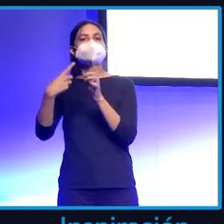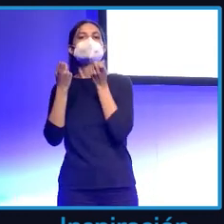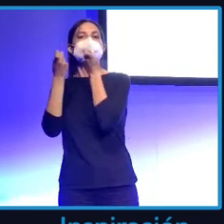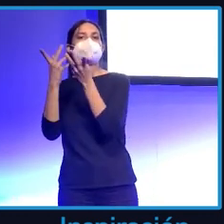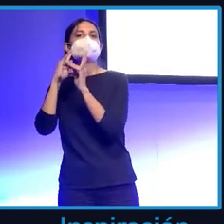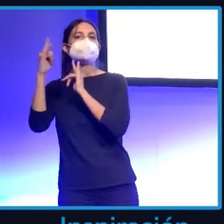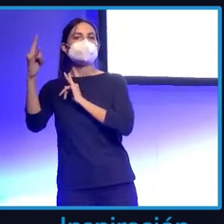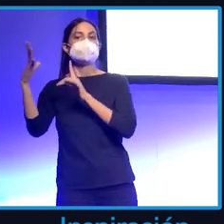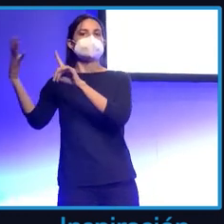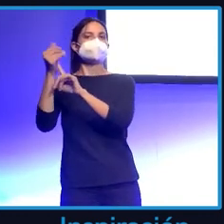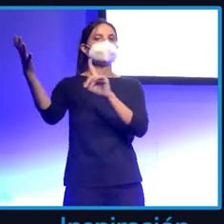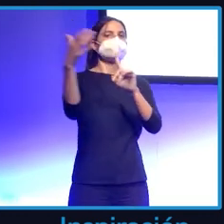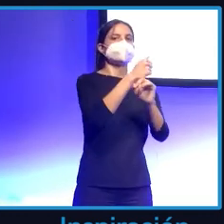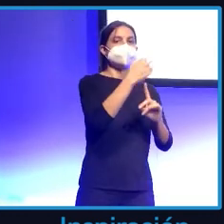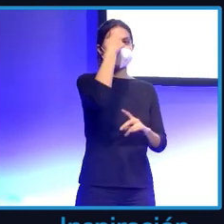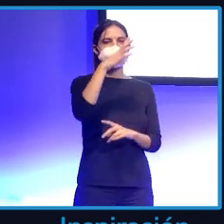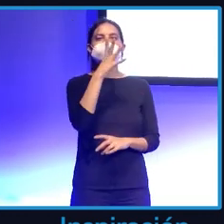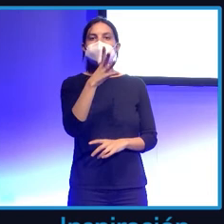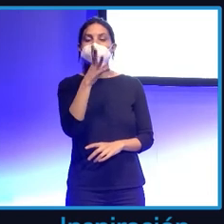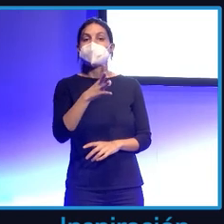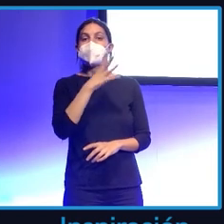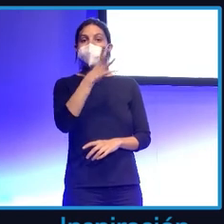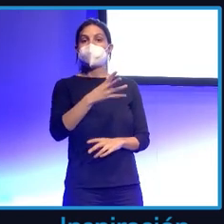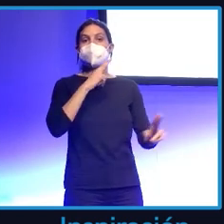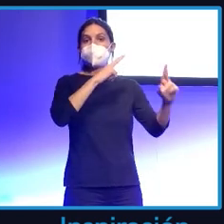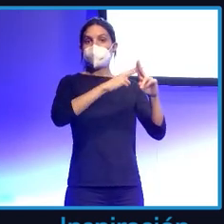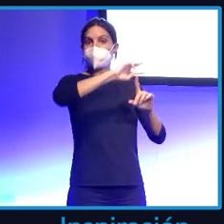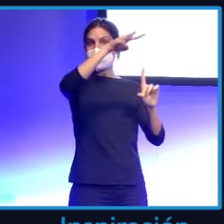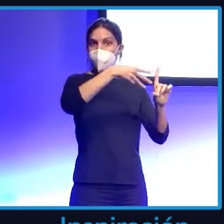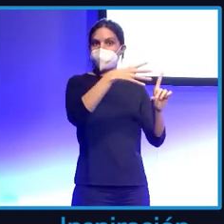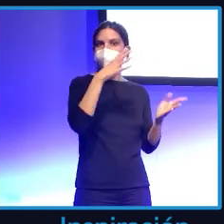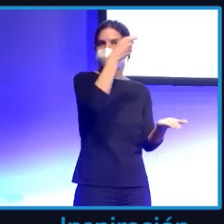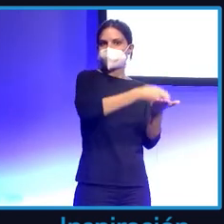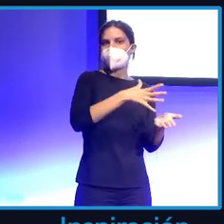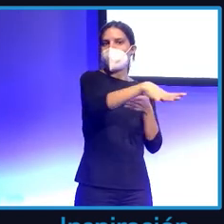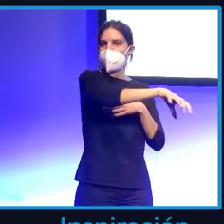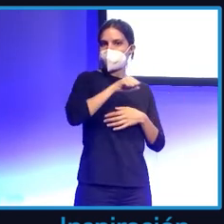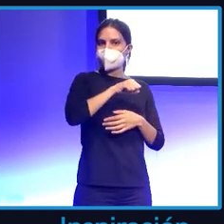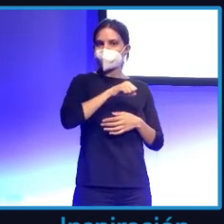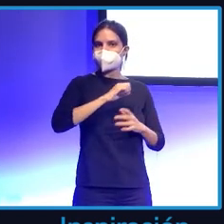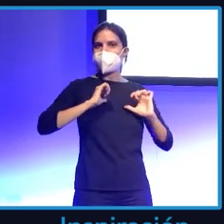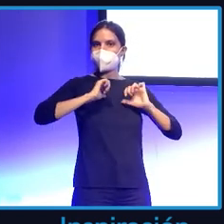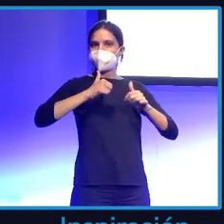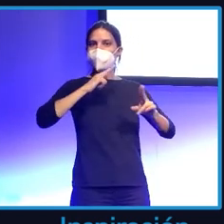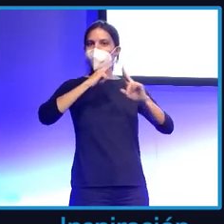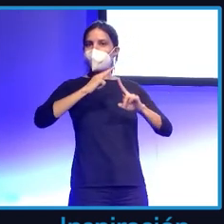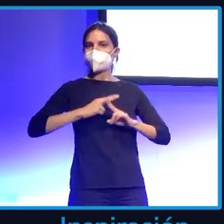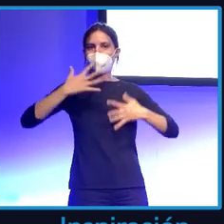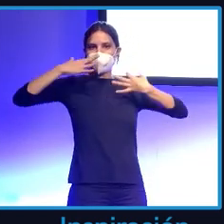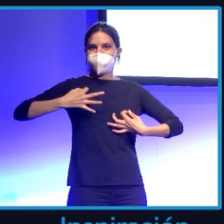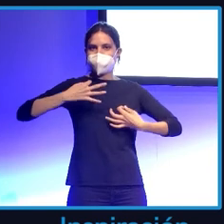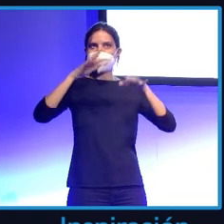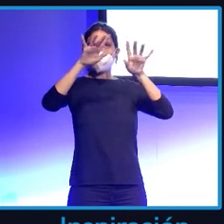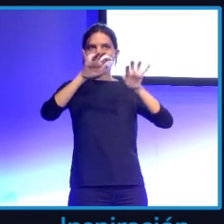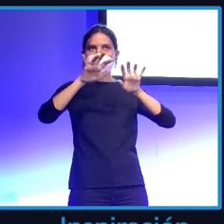Porque esta persona, cuando compró el dominio de su propia página web, al principio lo registró con sus datos y